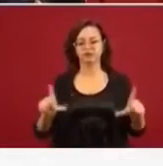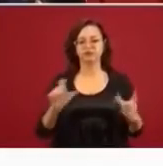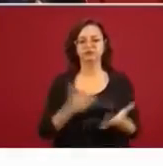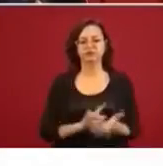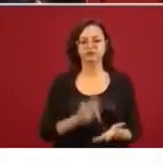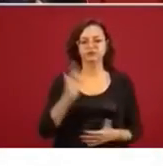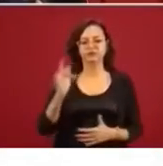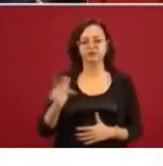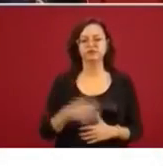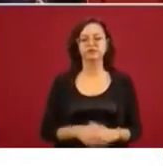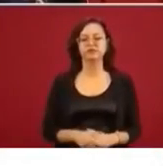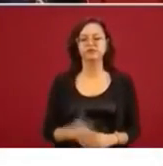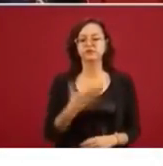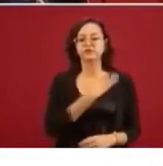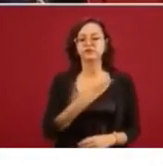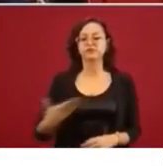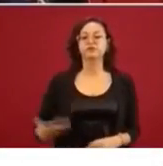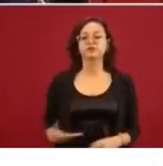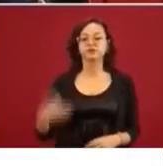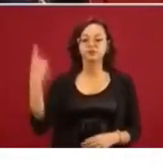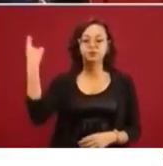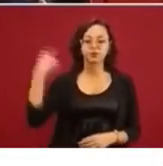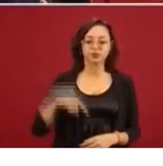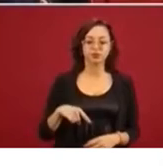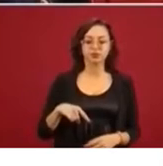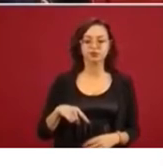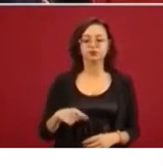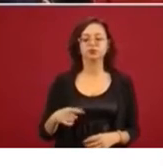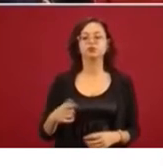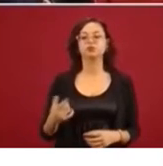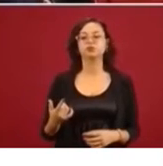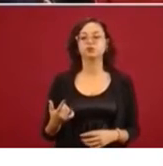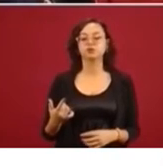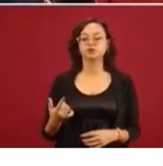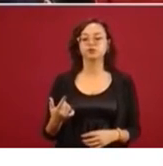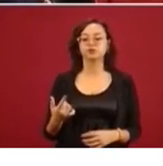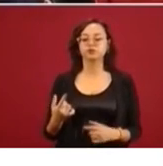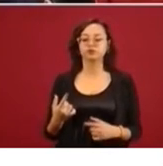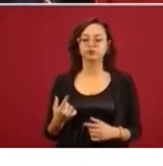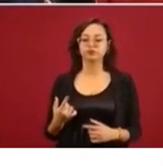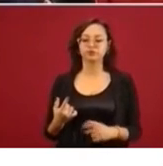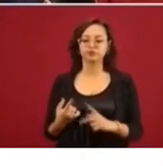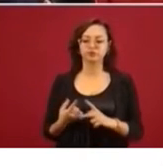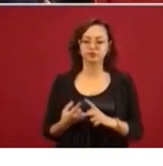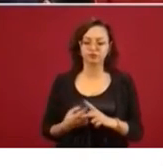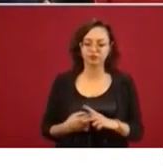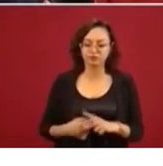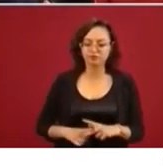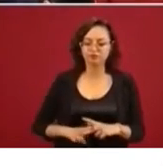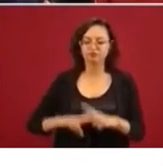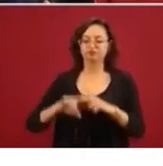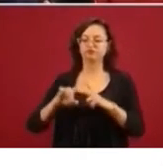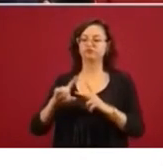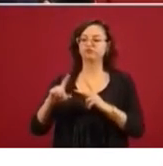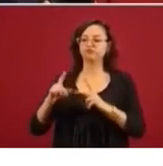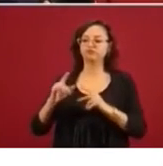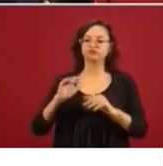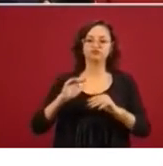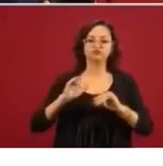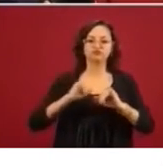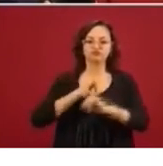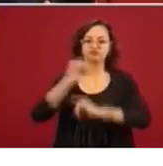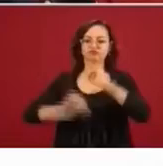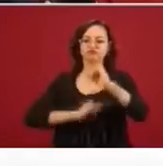Por instrucciones del señor presidente de la República, iniciamos un despliegue internacional relevante